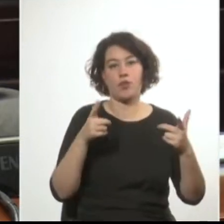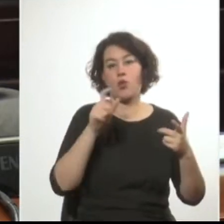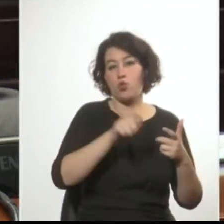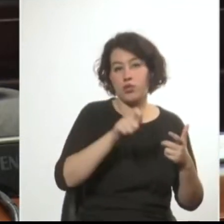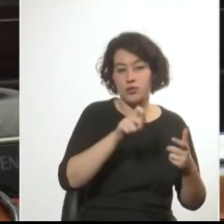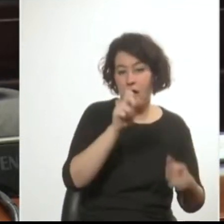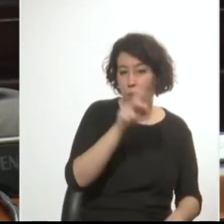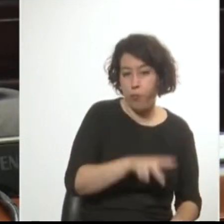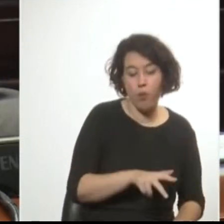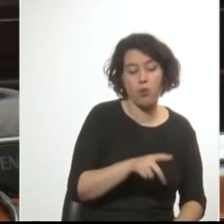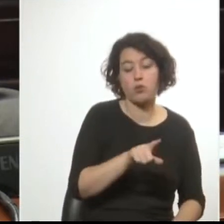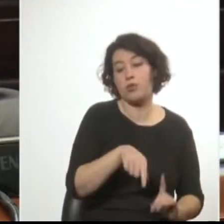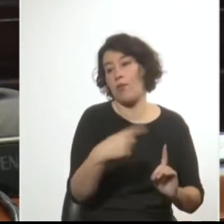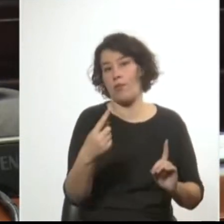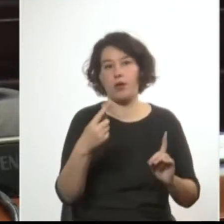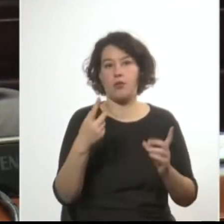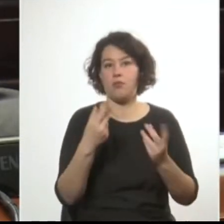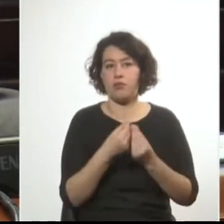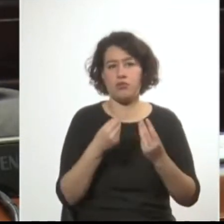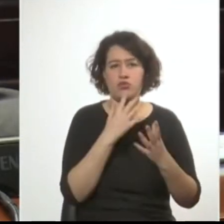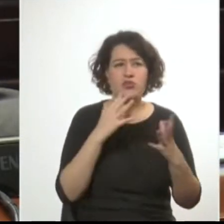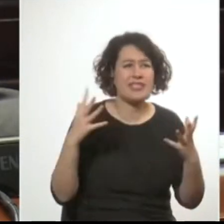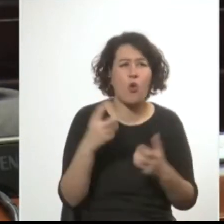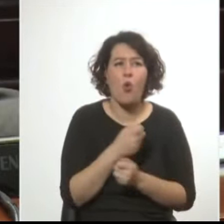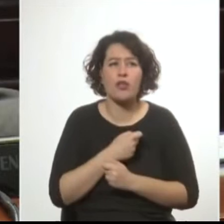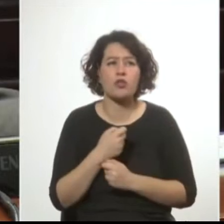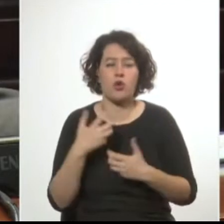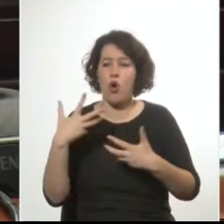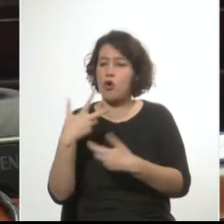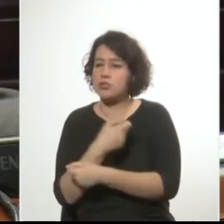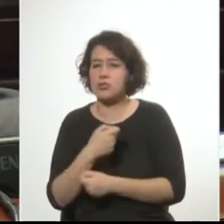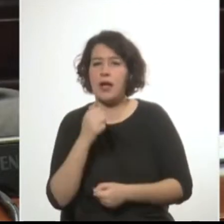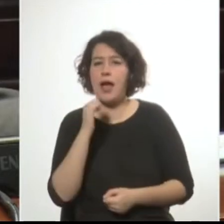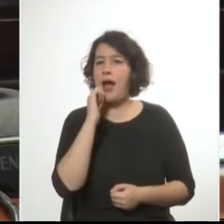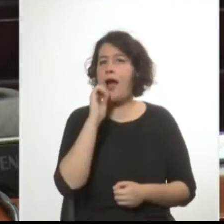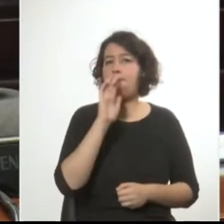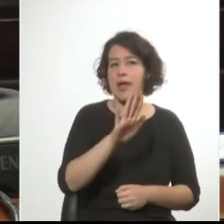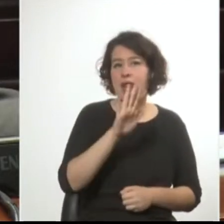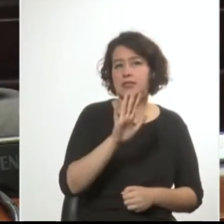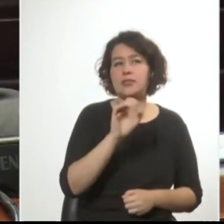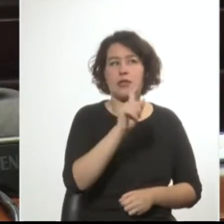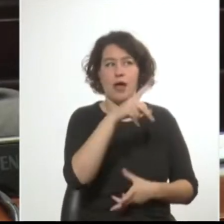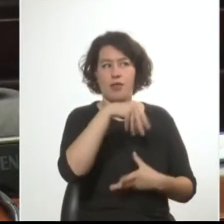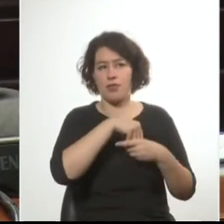ordinaria después de una ola de secuestros y amenazas sufridos por sus integrantes.